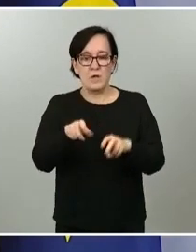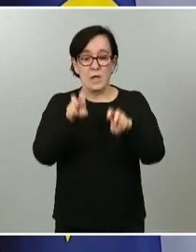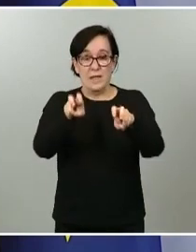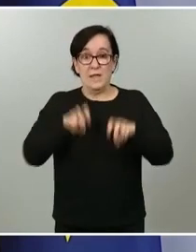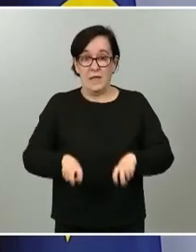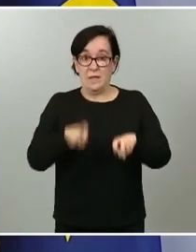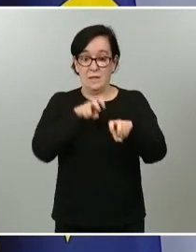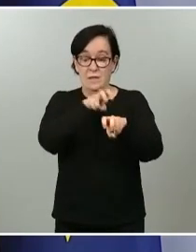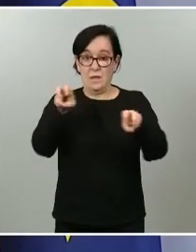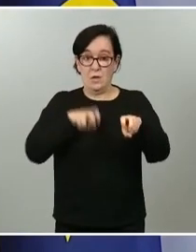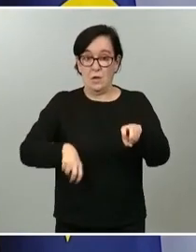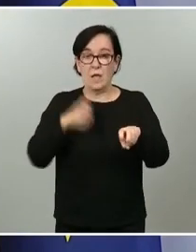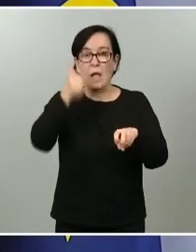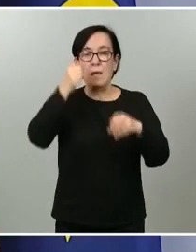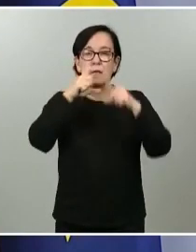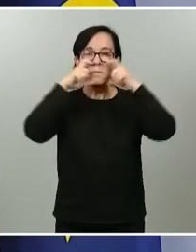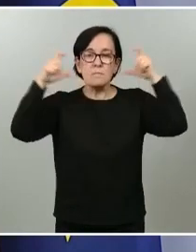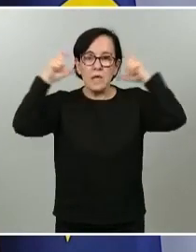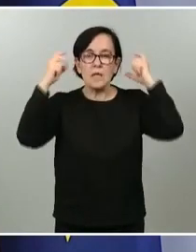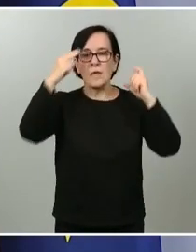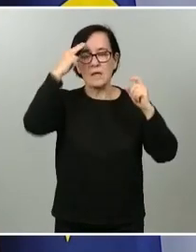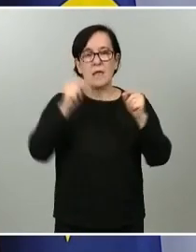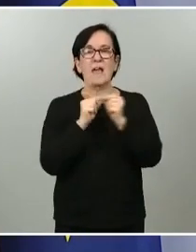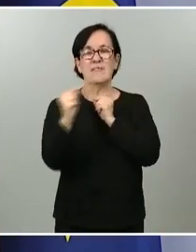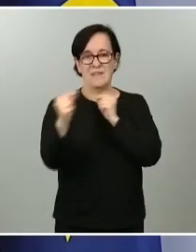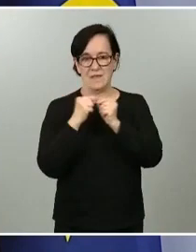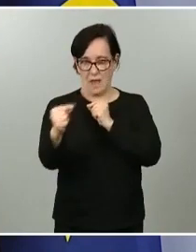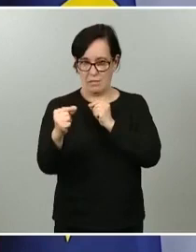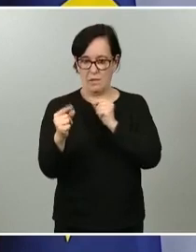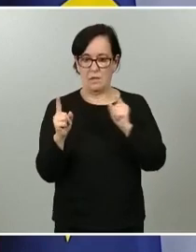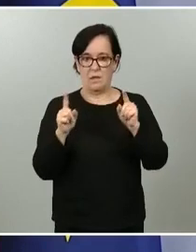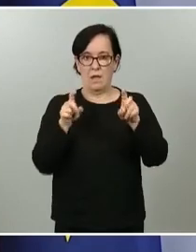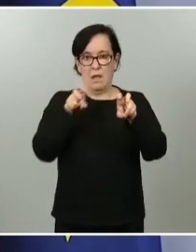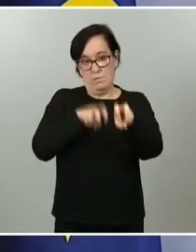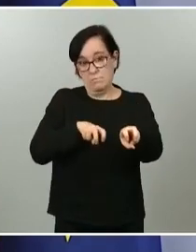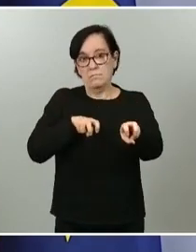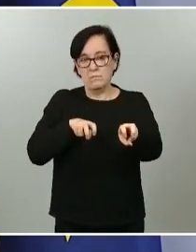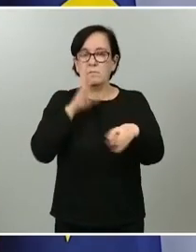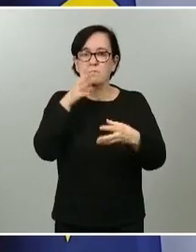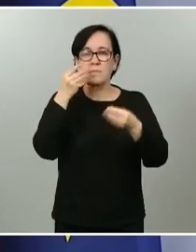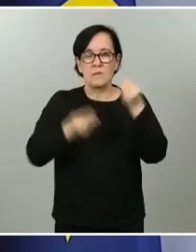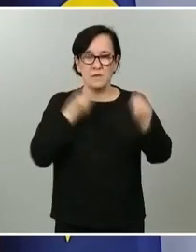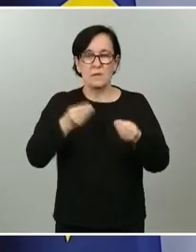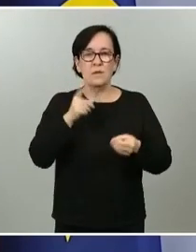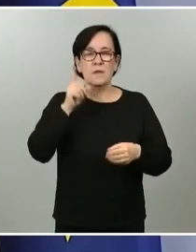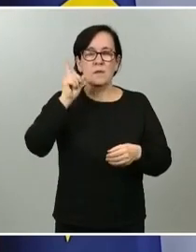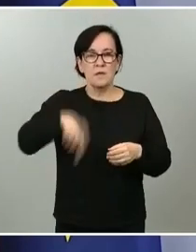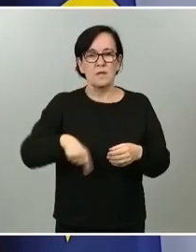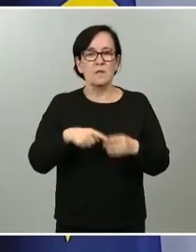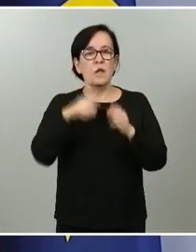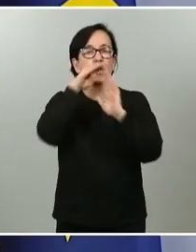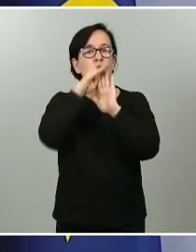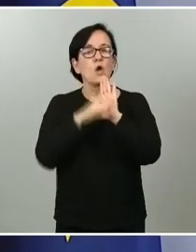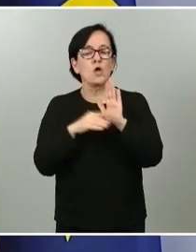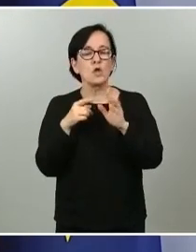que se utilice mascarilla y se respete la máxima distancia posible entre los ocupantes. Asimismo, se establecen también condiciones para compartir